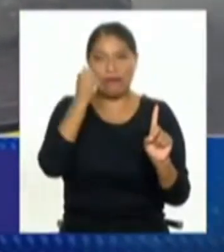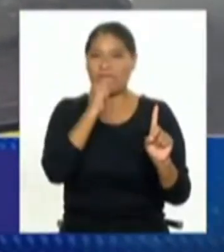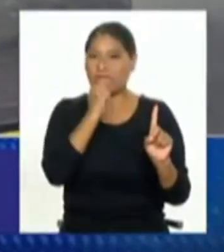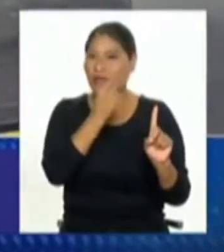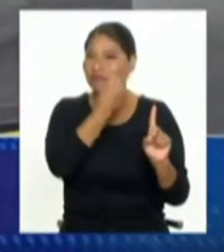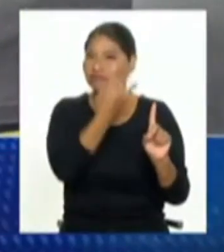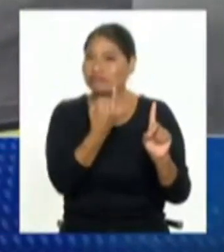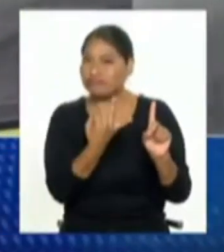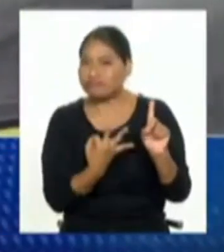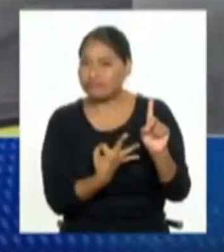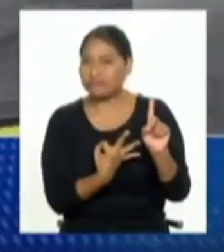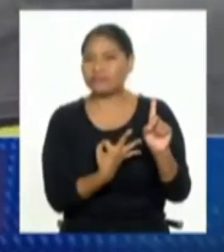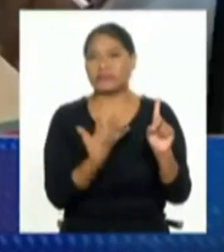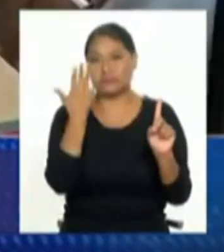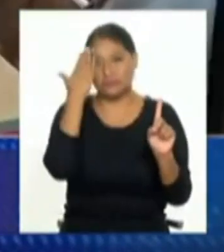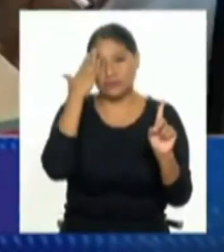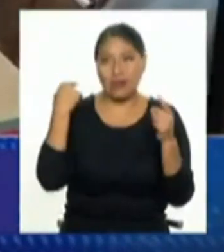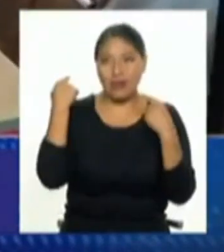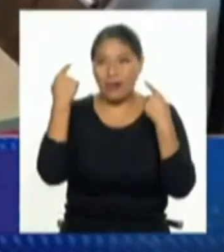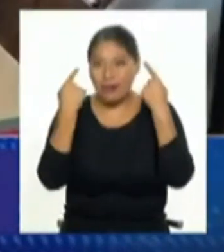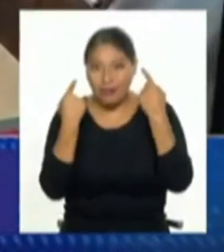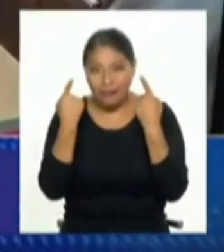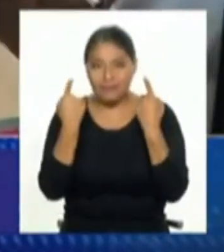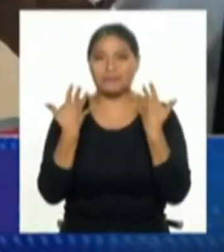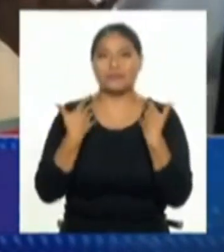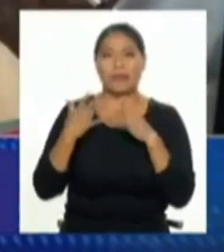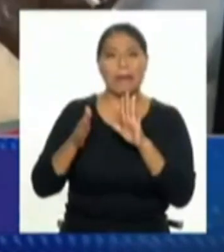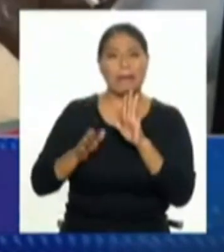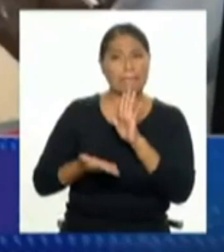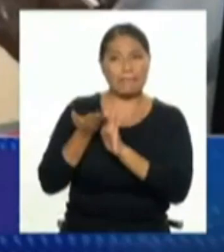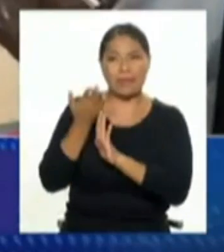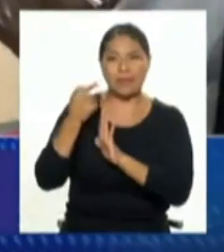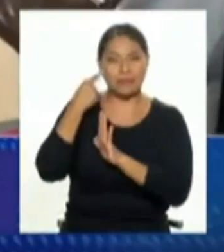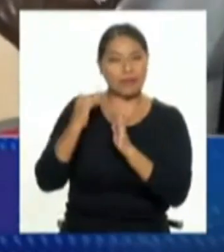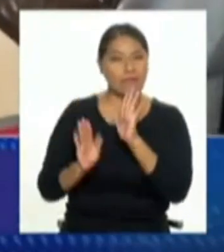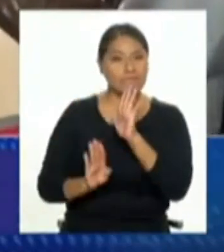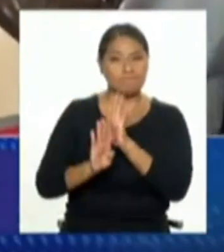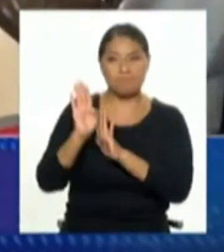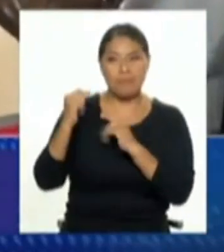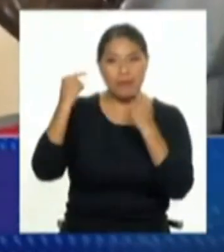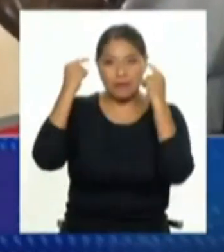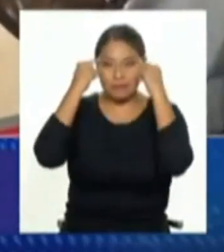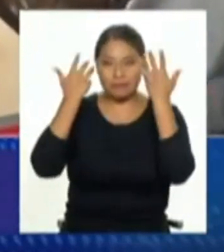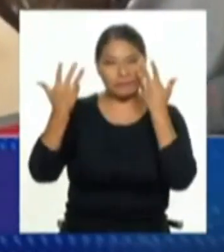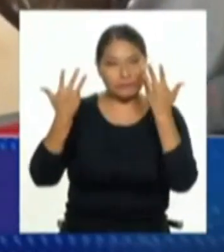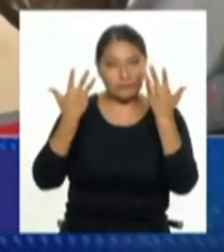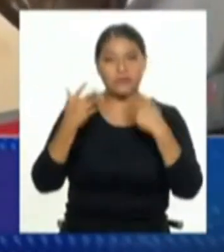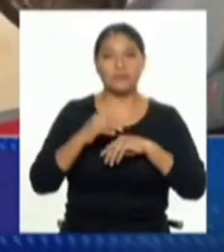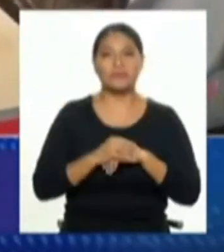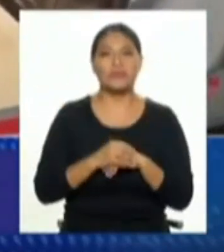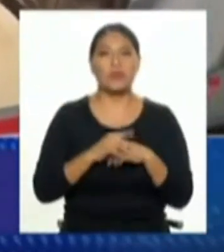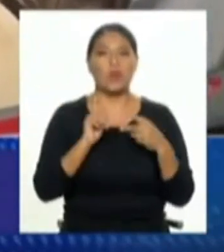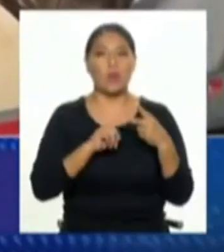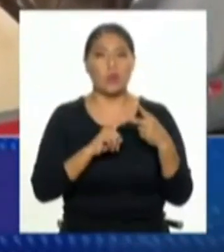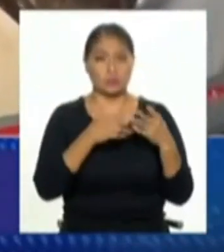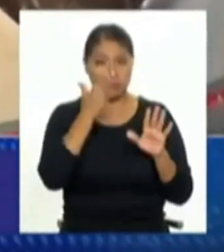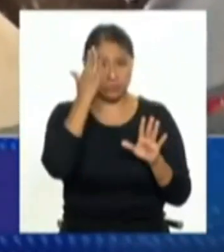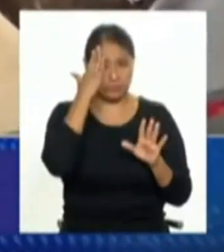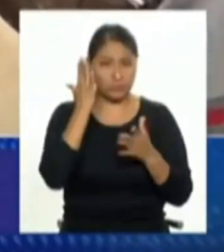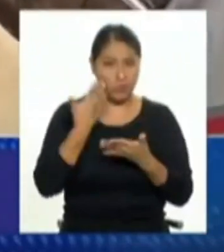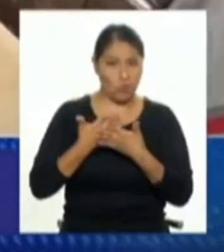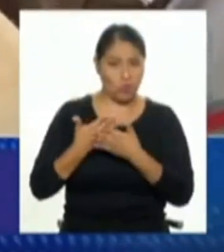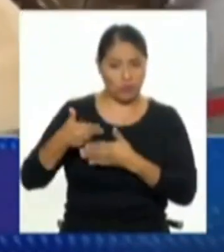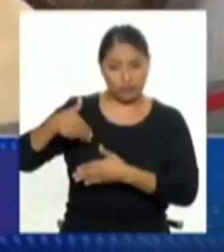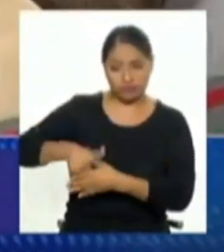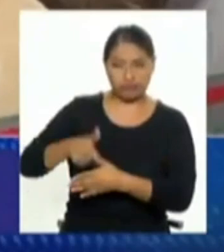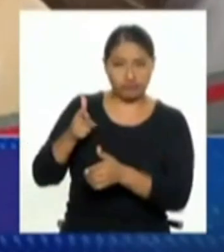mayor, por lo menos todos tenemos algo de loco, pero digamos una cosa medianamente bien, se está debidamente capacitada, o sea, conoce su arma,